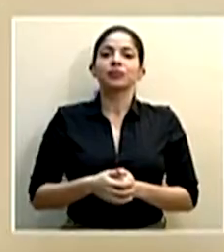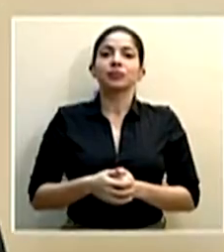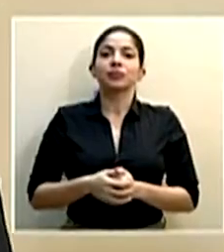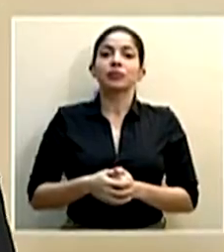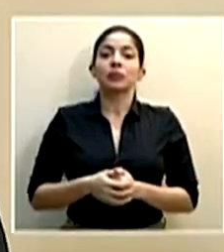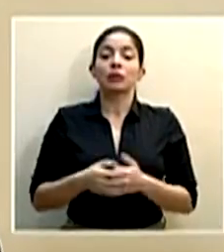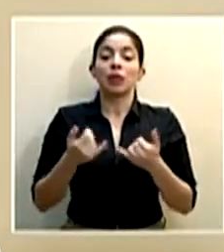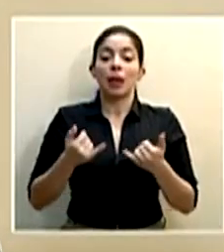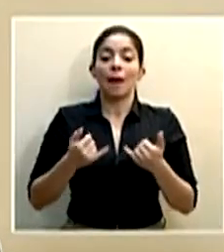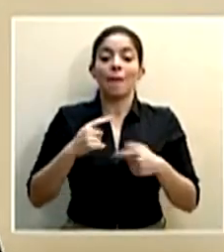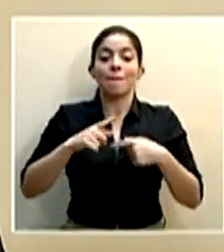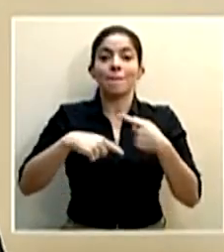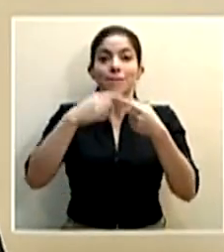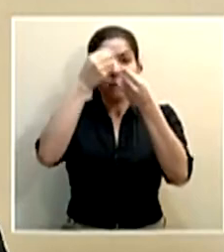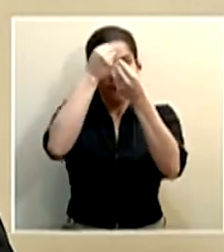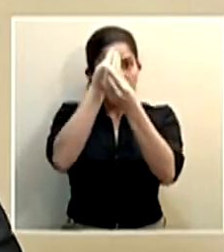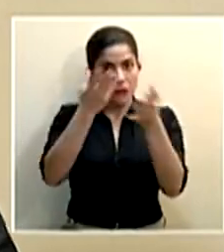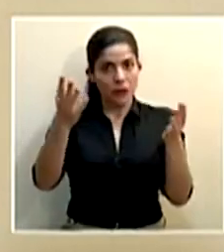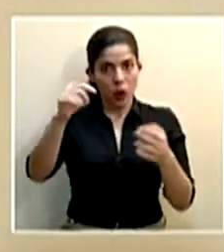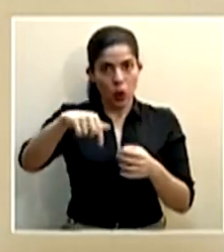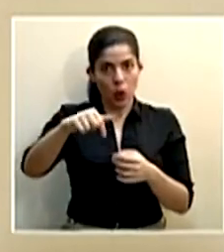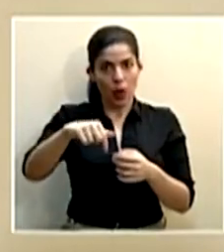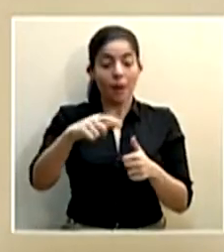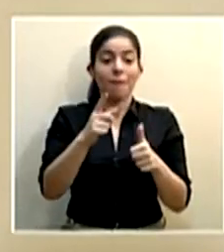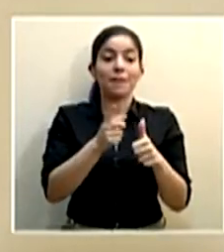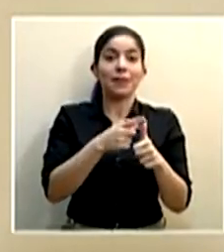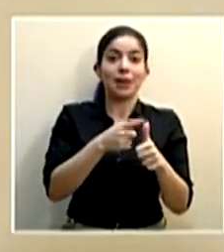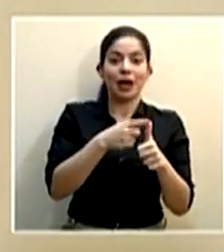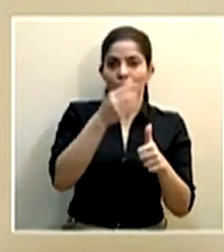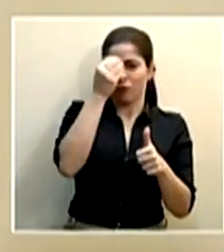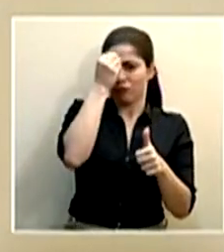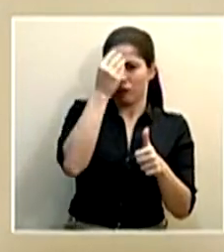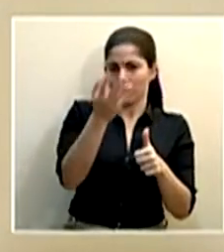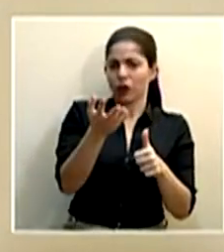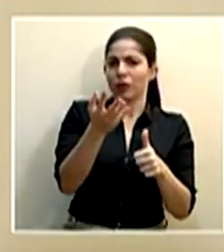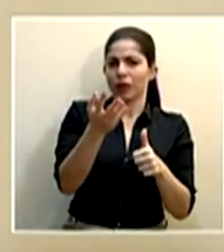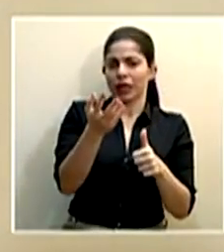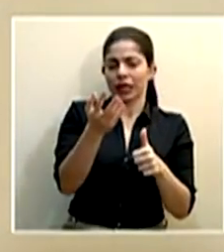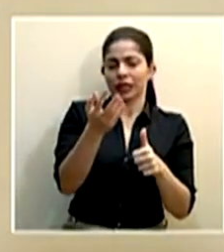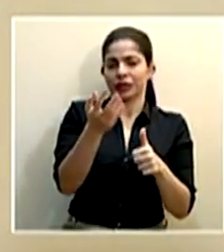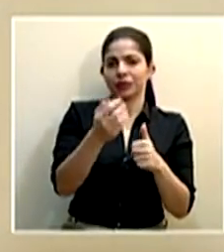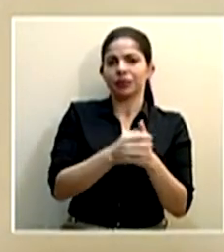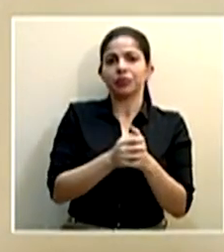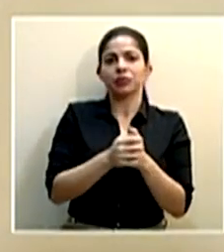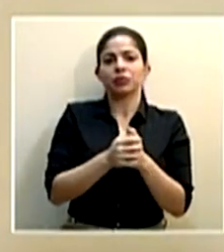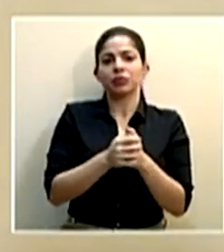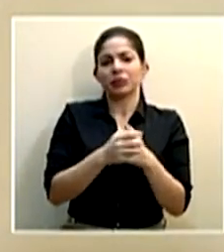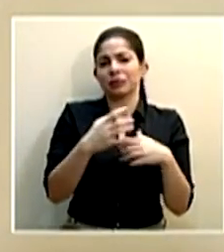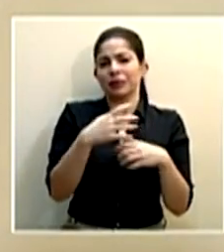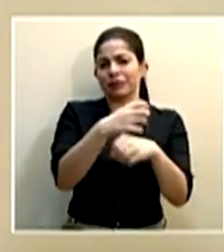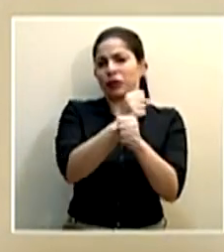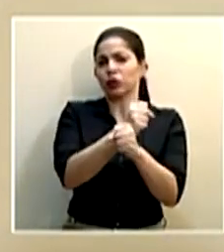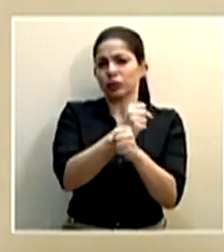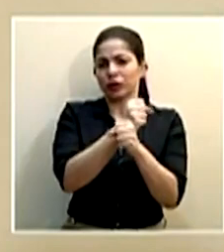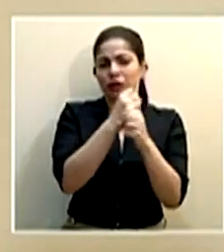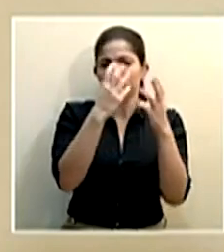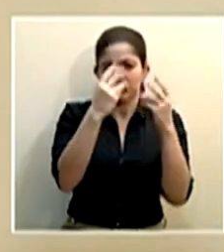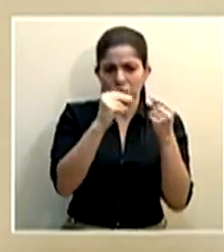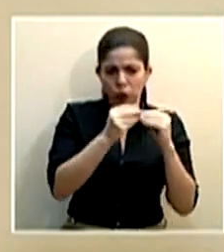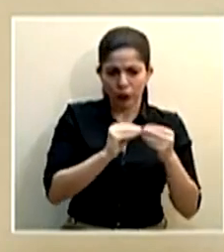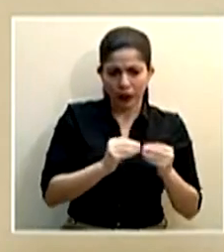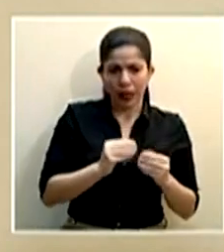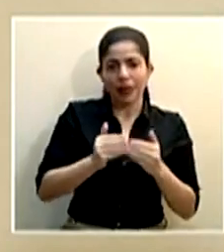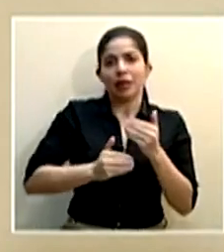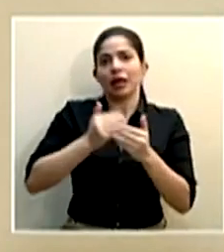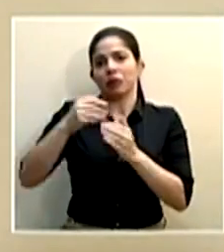Vamos a anunciar hoy primero el reporte muy resumido de los casos, después vamos a